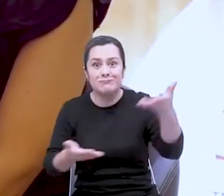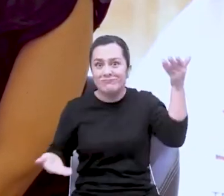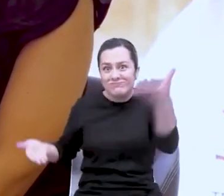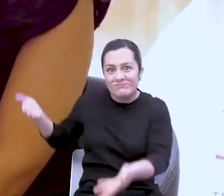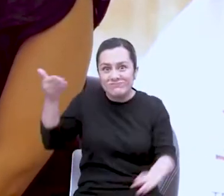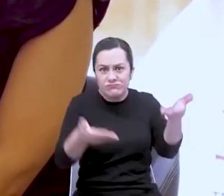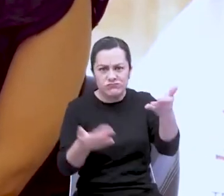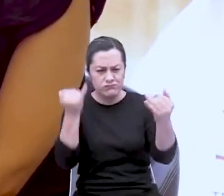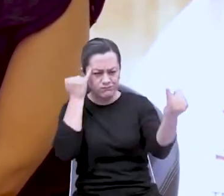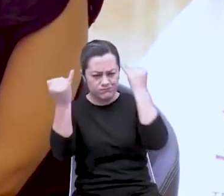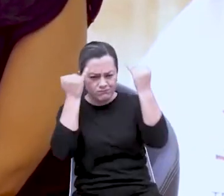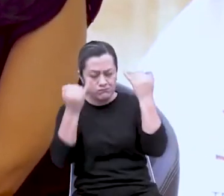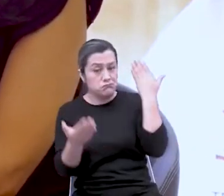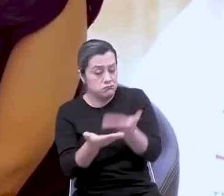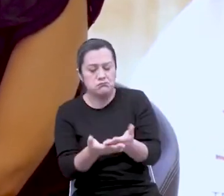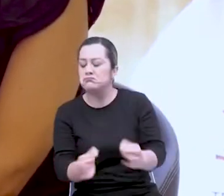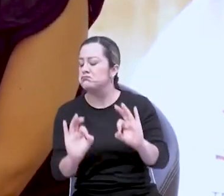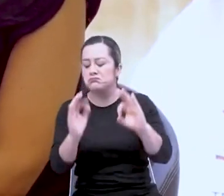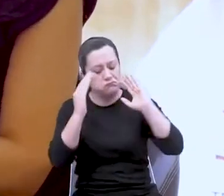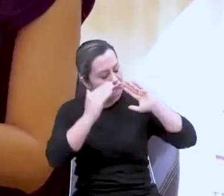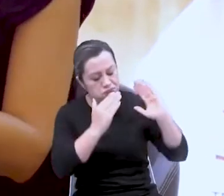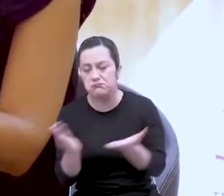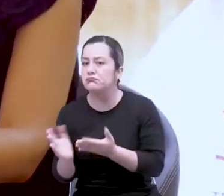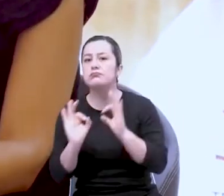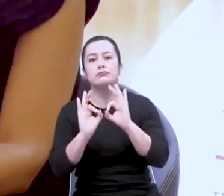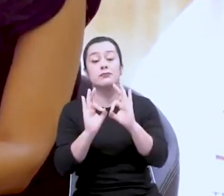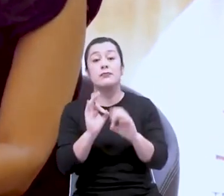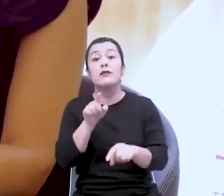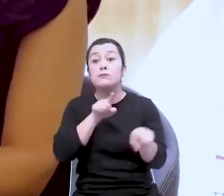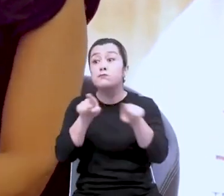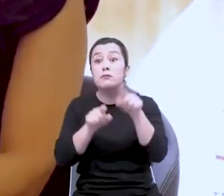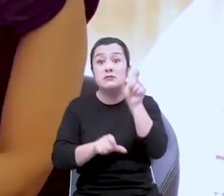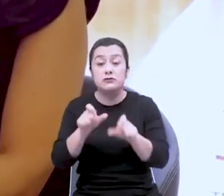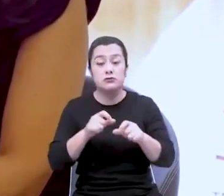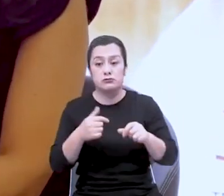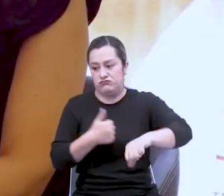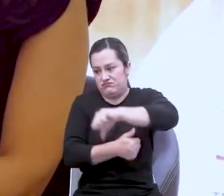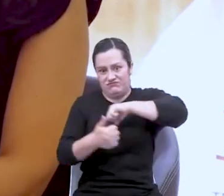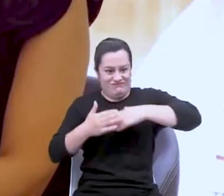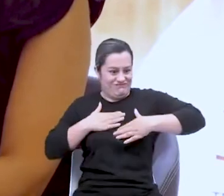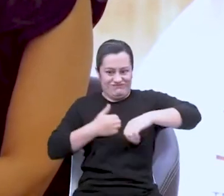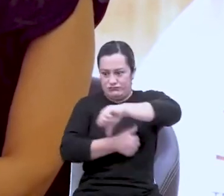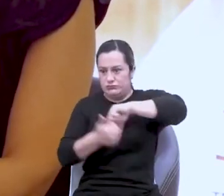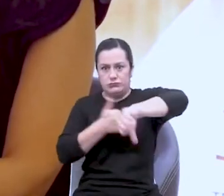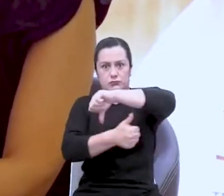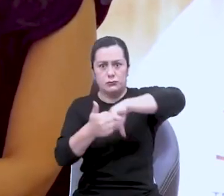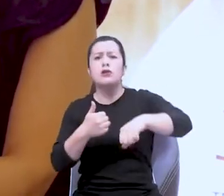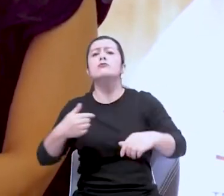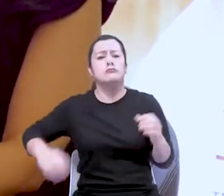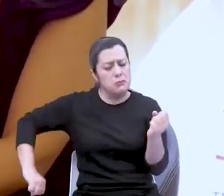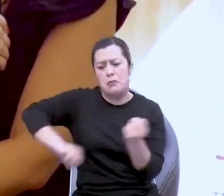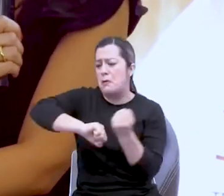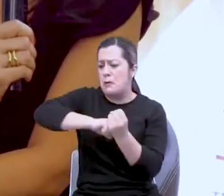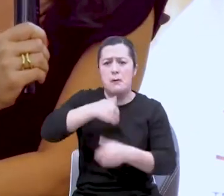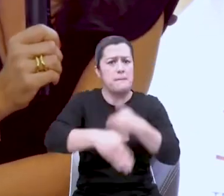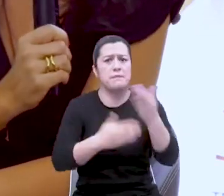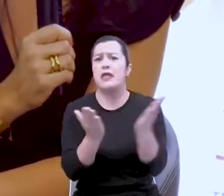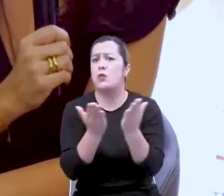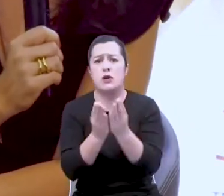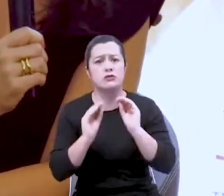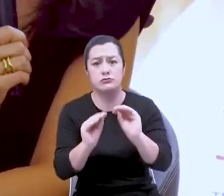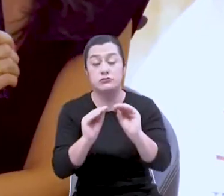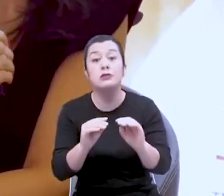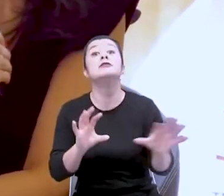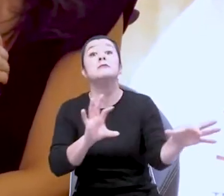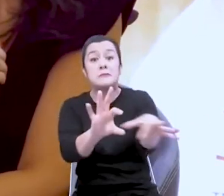impronta lo haga. Y bienvenido, porque estoy segura que quienes nos sucedan seguirán sumando y agregando a la educación. Unámonos en torno a este